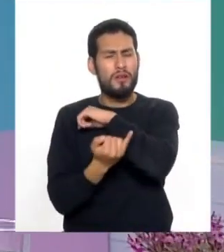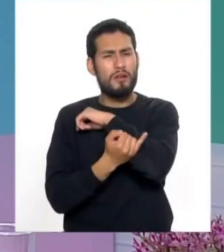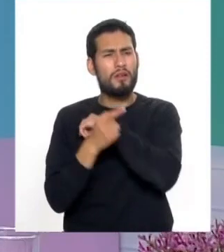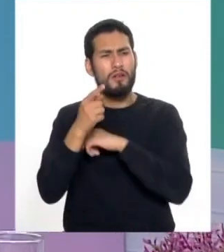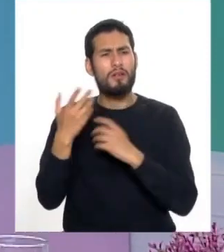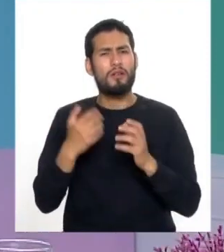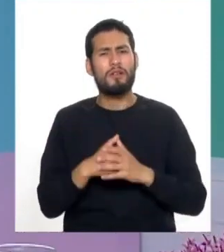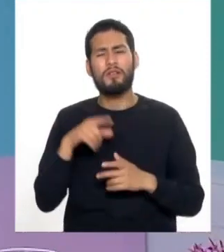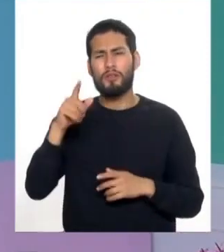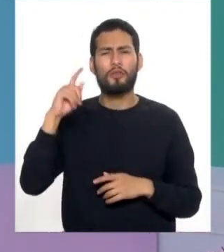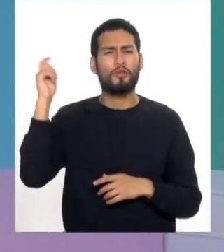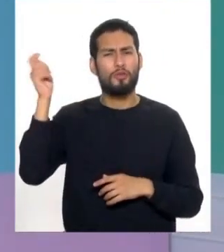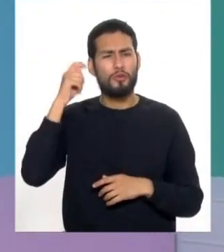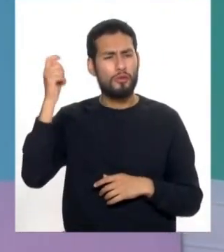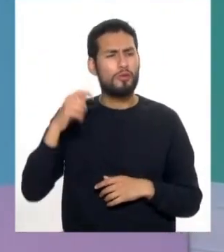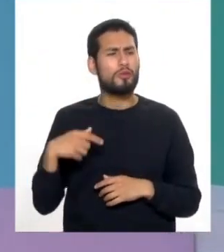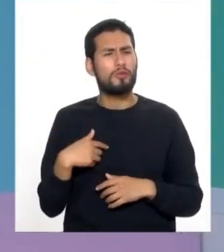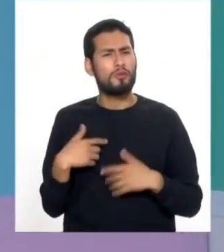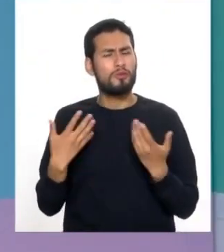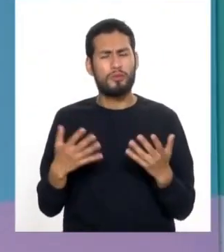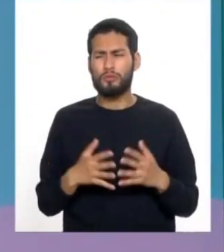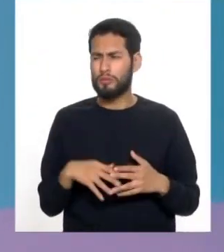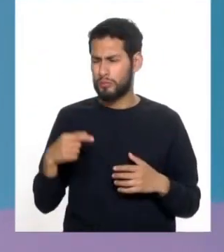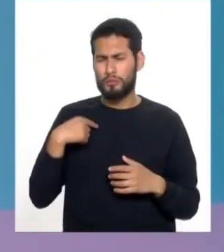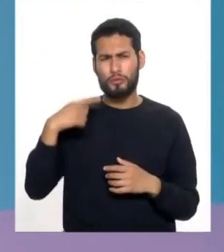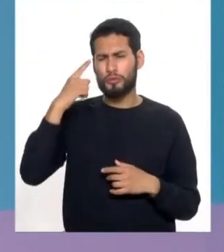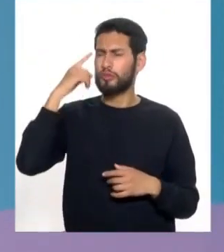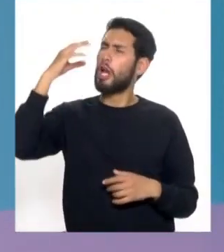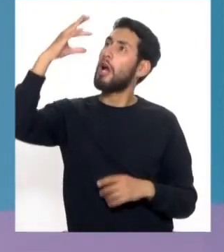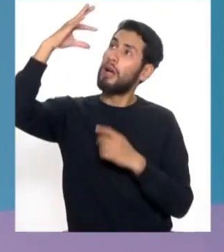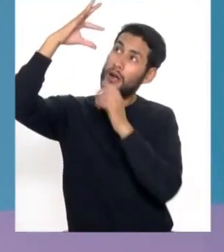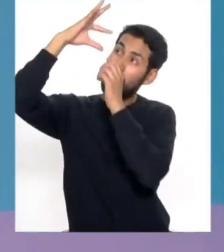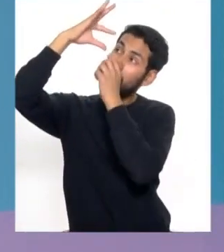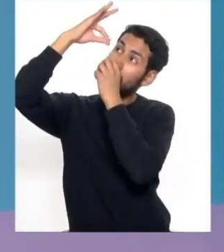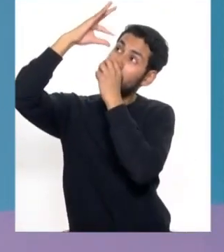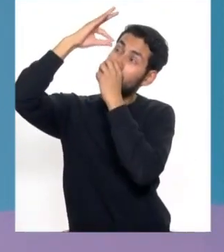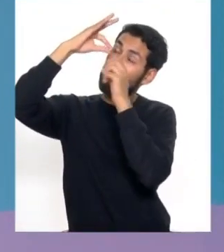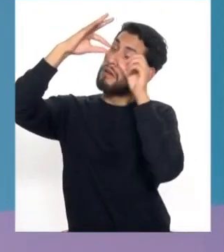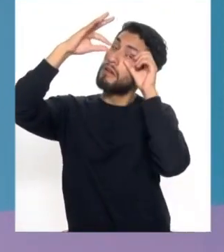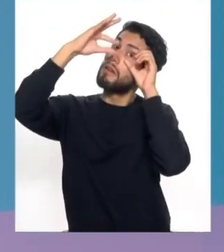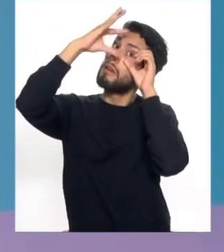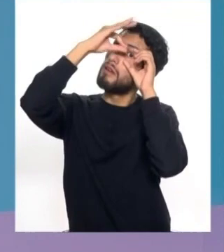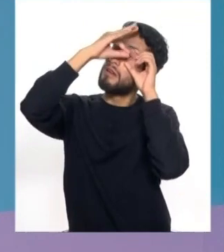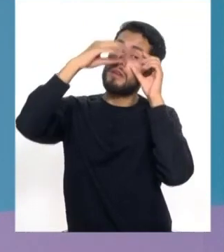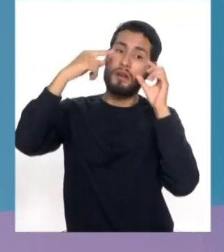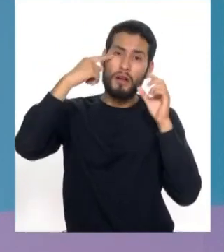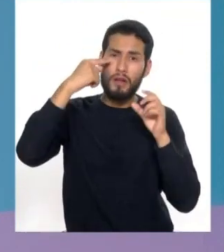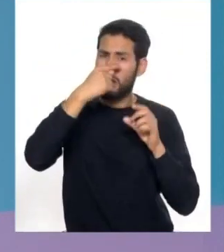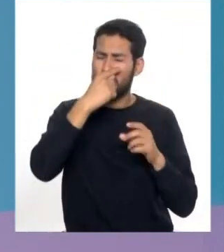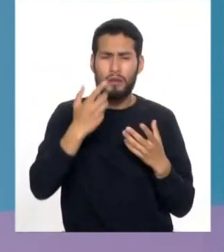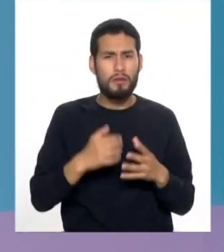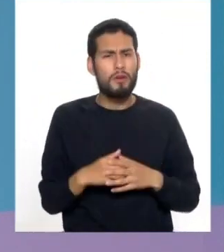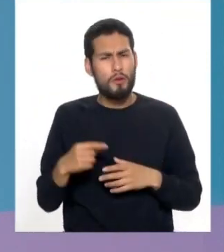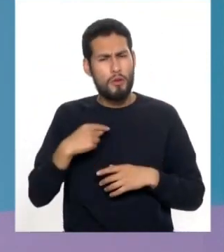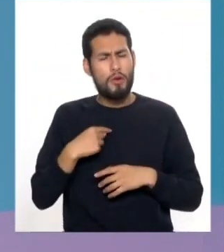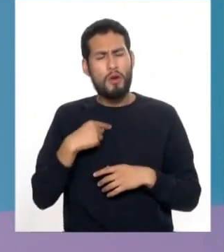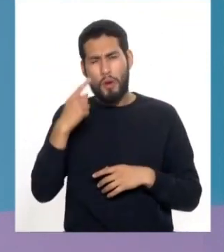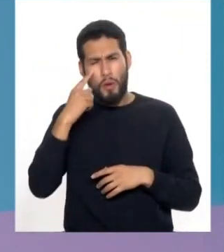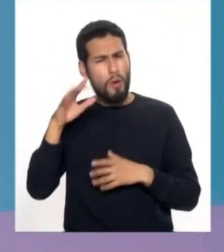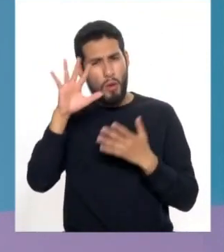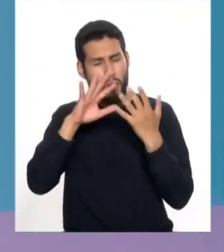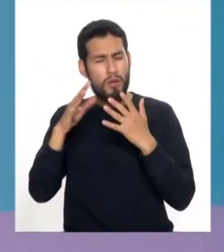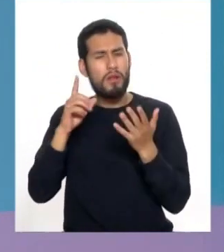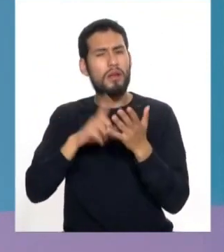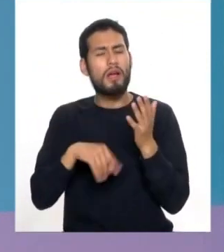de la Libertad, Trujillo. Me han dado unas gotas para echarlo a la vista. Y yo sufre de la vista del